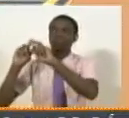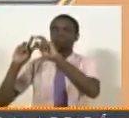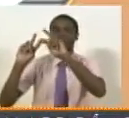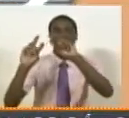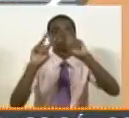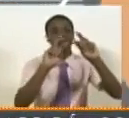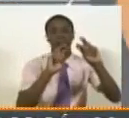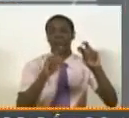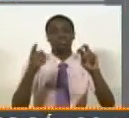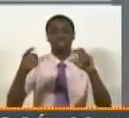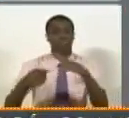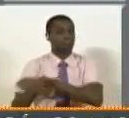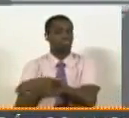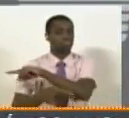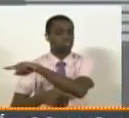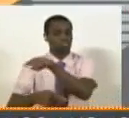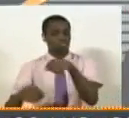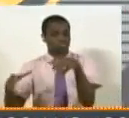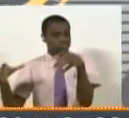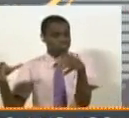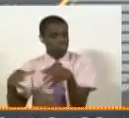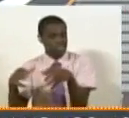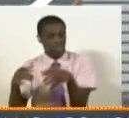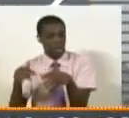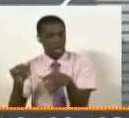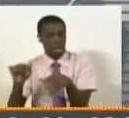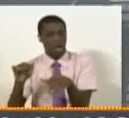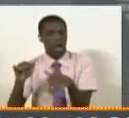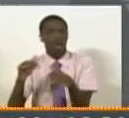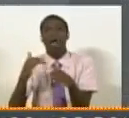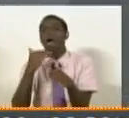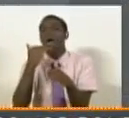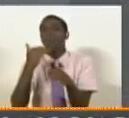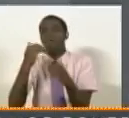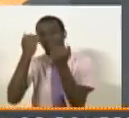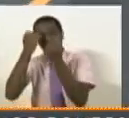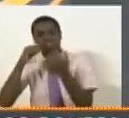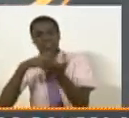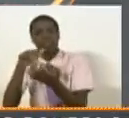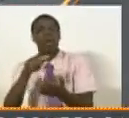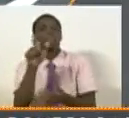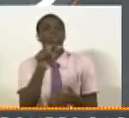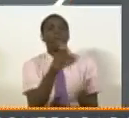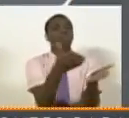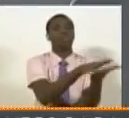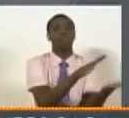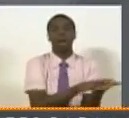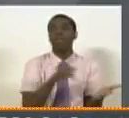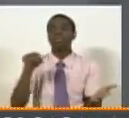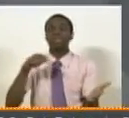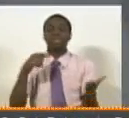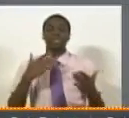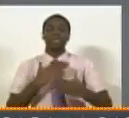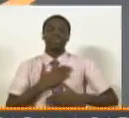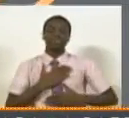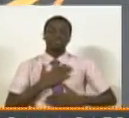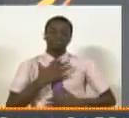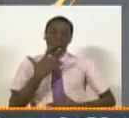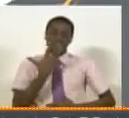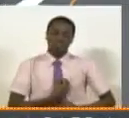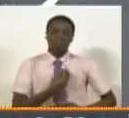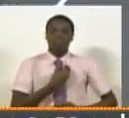derecha terrorista enluta nuevamente a la familia venezolana. Sin embargo, pues vamos a mantener al pueblo informado acerca